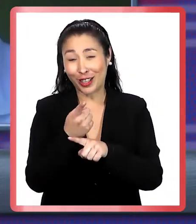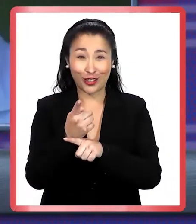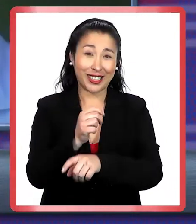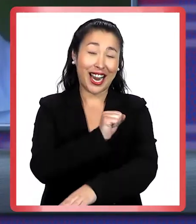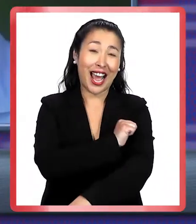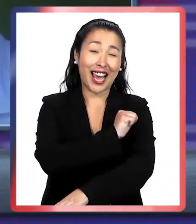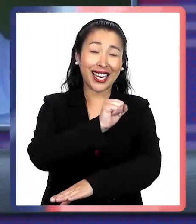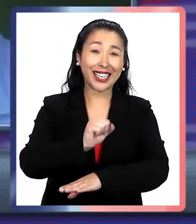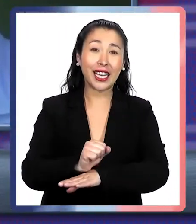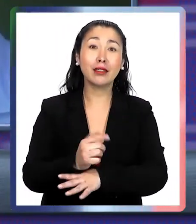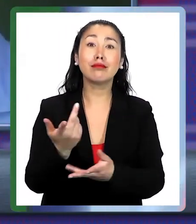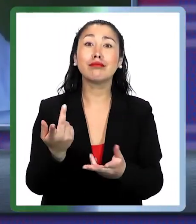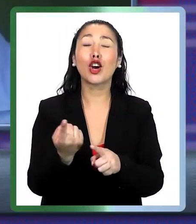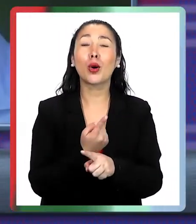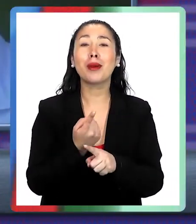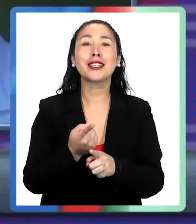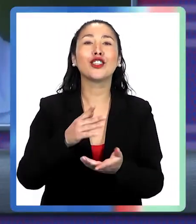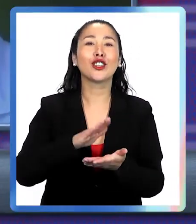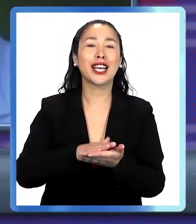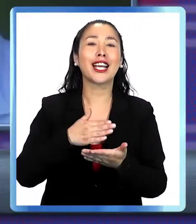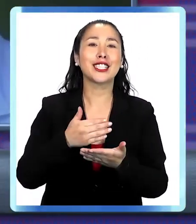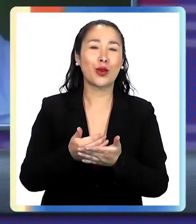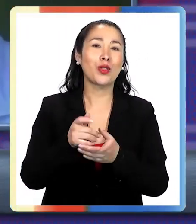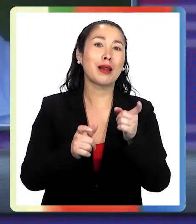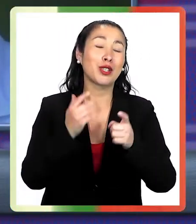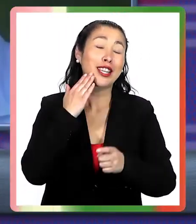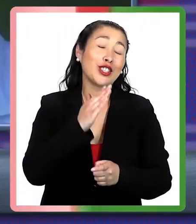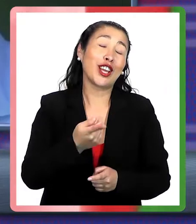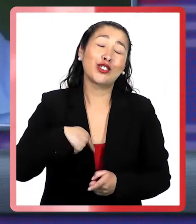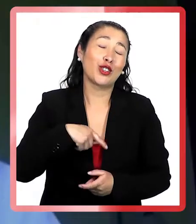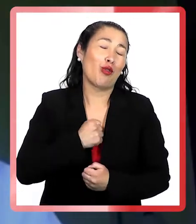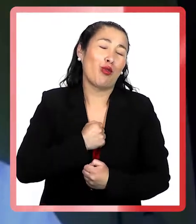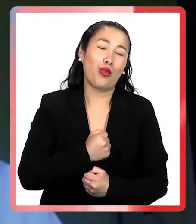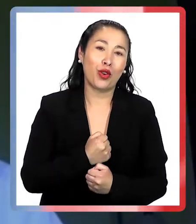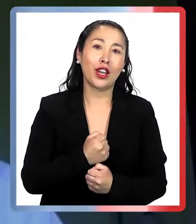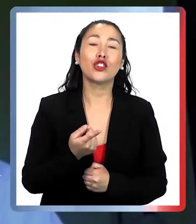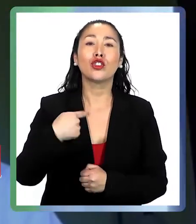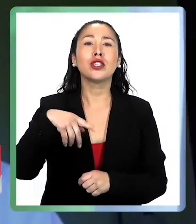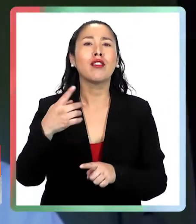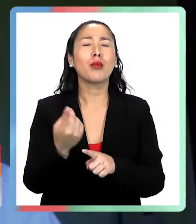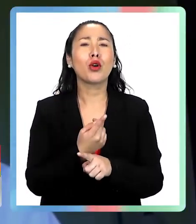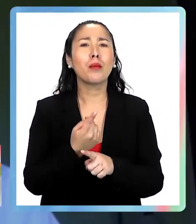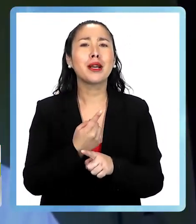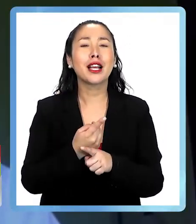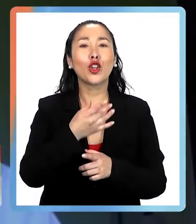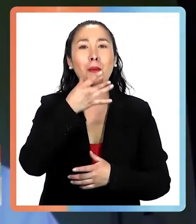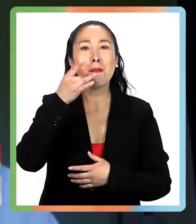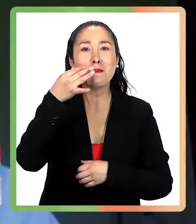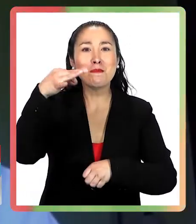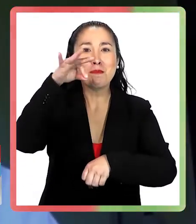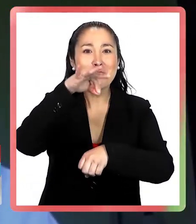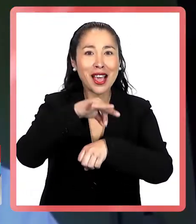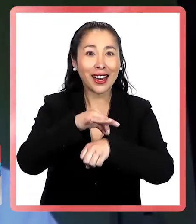Arcatel, hablando de la salud de los niños, que es una cosa que nos apasiona. Y estábamos hablando de la miel, estábamos diciendo que la miel